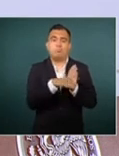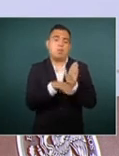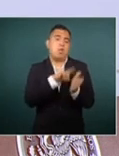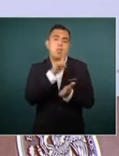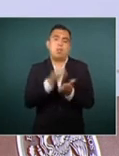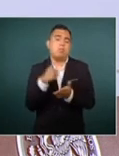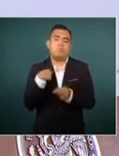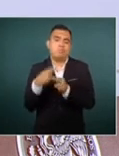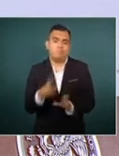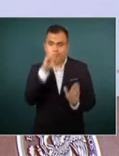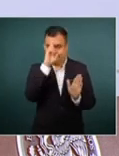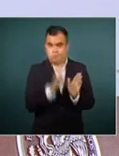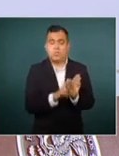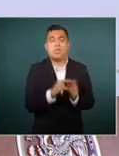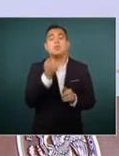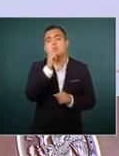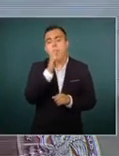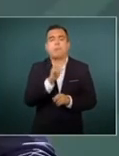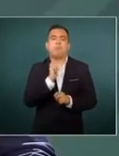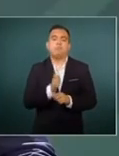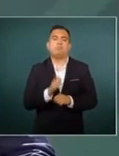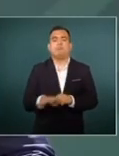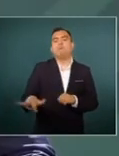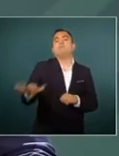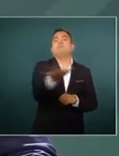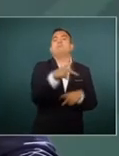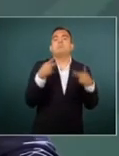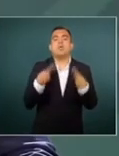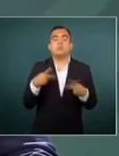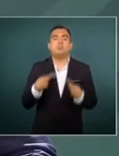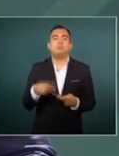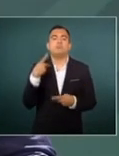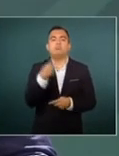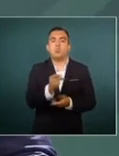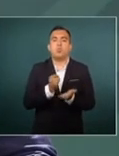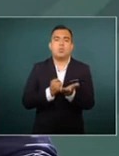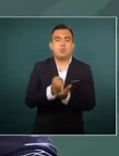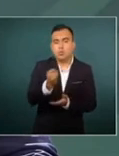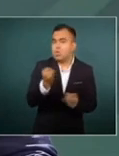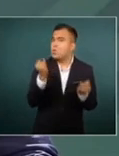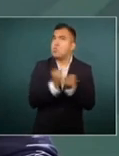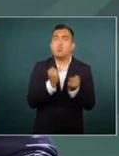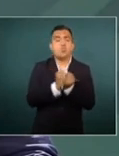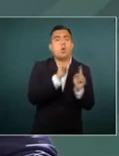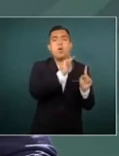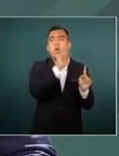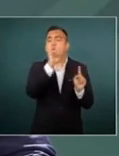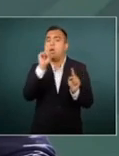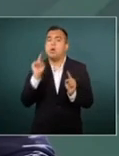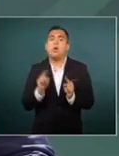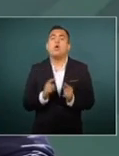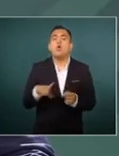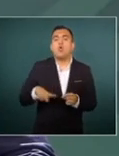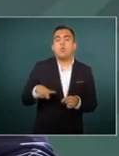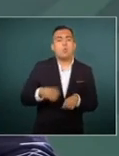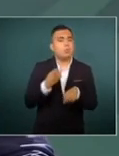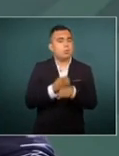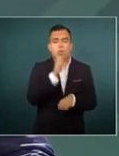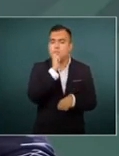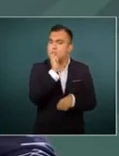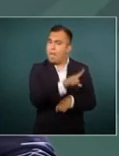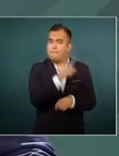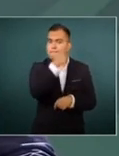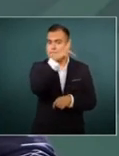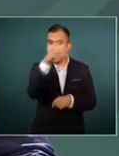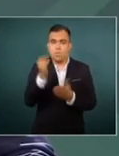es un ejercicio de la soberanía del Estado que han tomado también otros gobiernos estatales y que adicionalmente tiene como